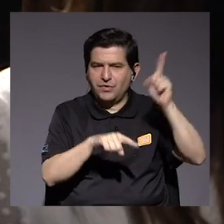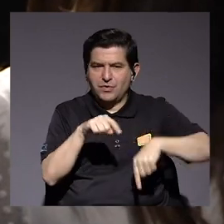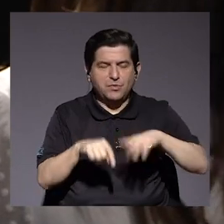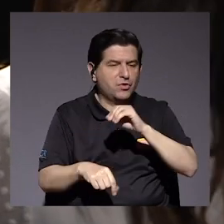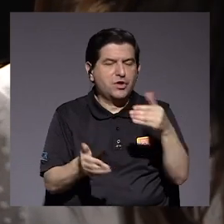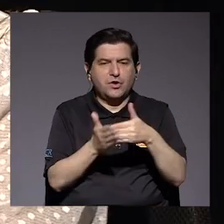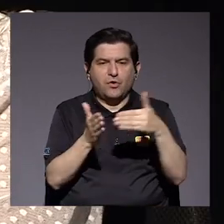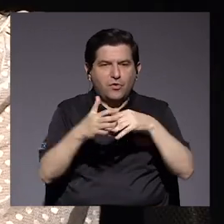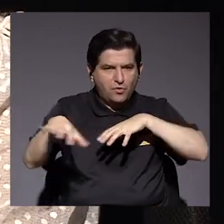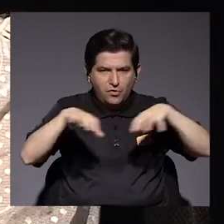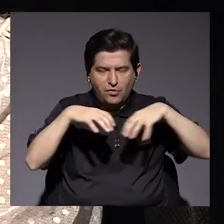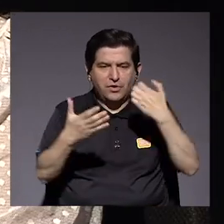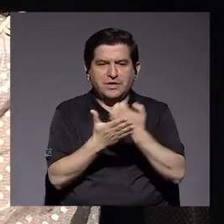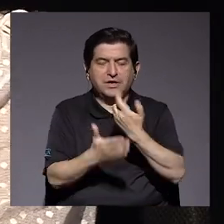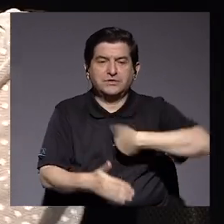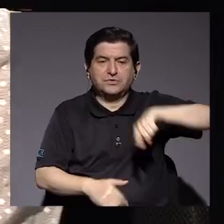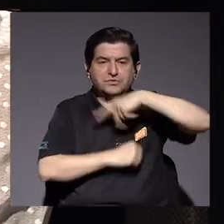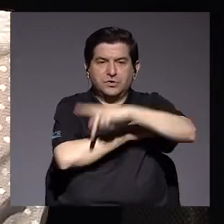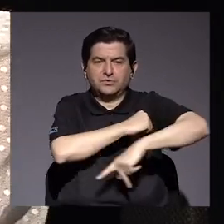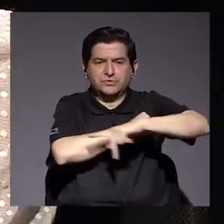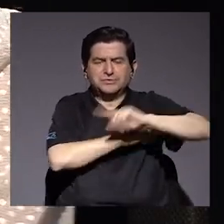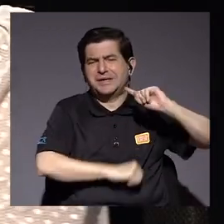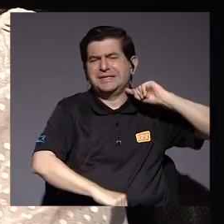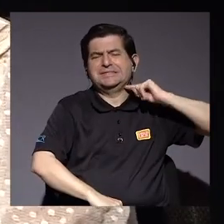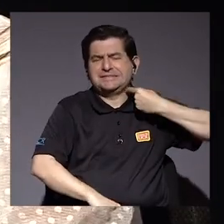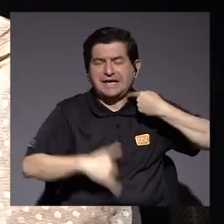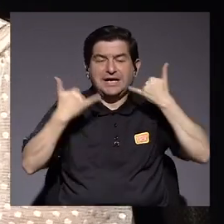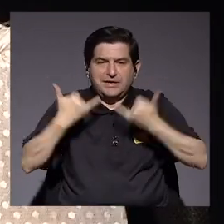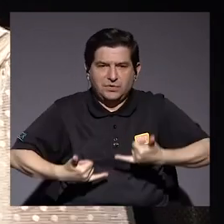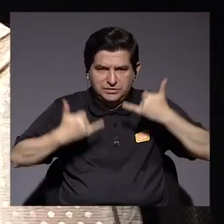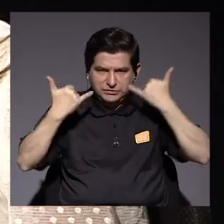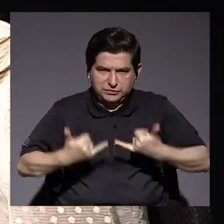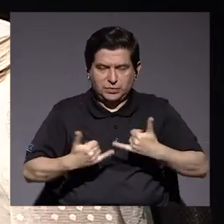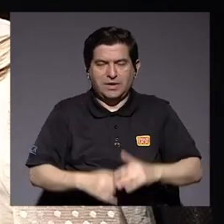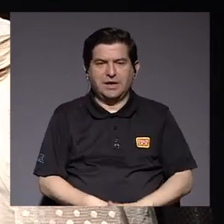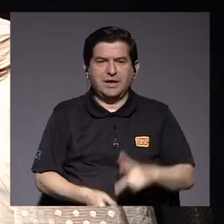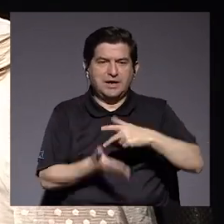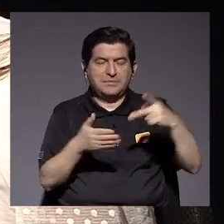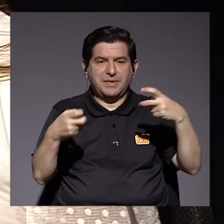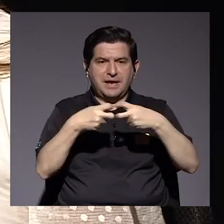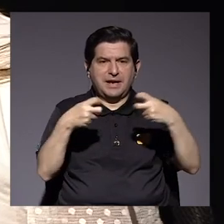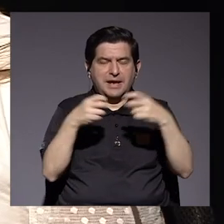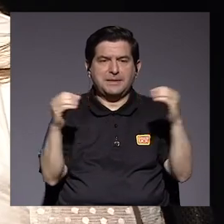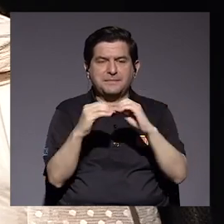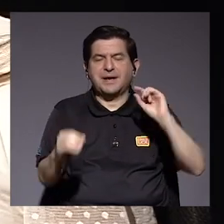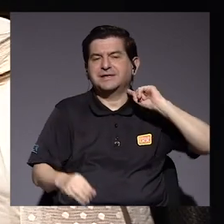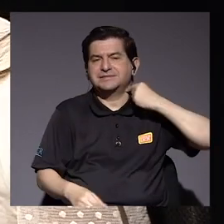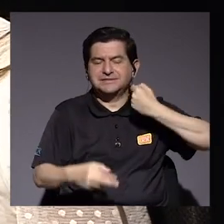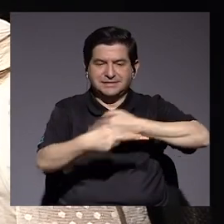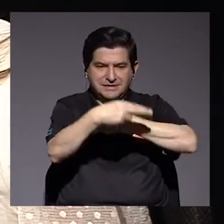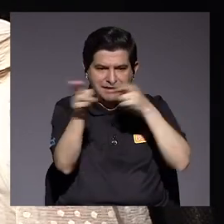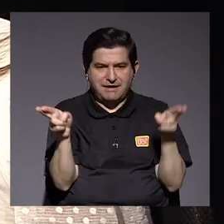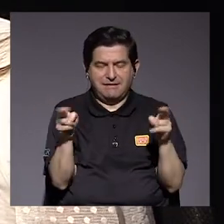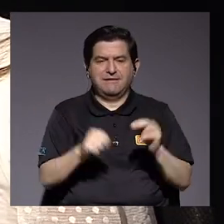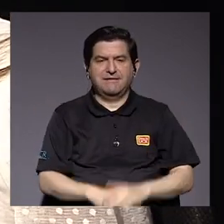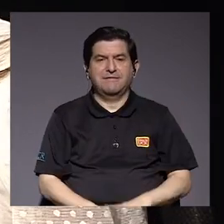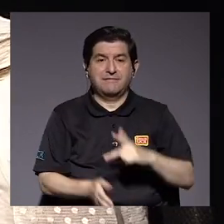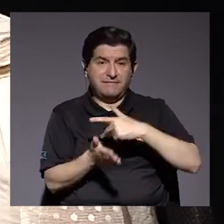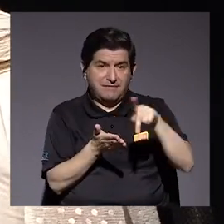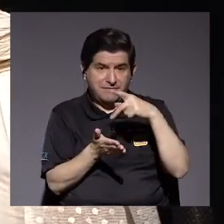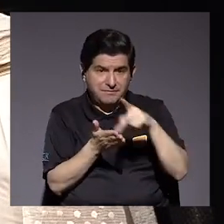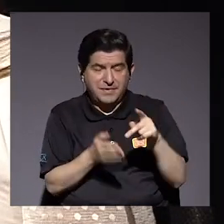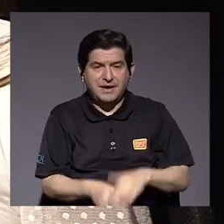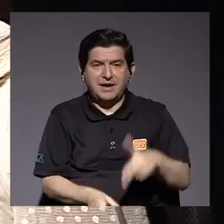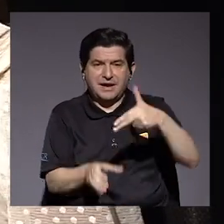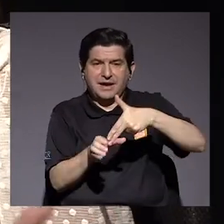podemos pretender reactivar la economía si seguimos siendo el país tan caro como somos en este momento. Pagamos la energía eléctrica más cara de la región,